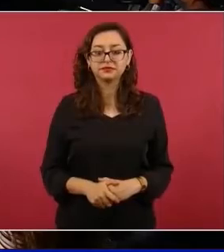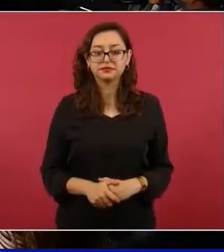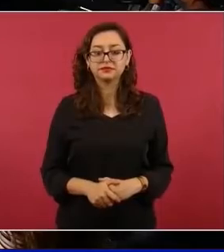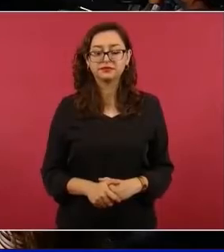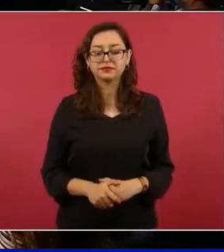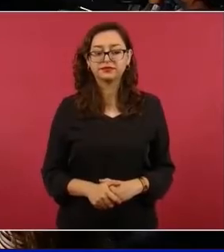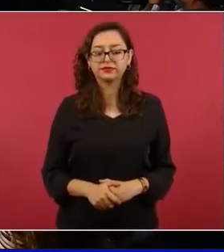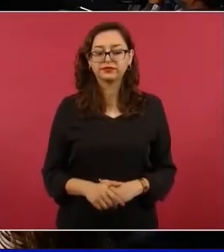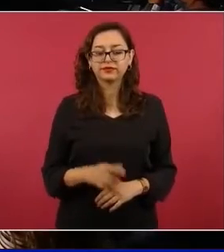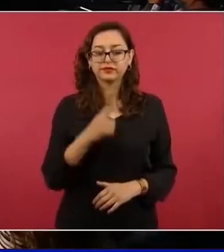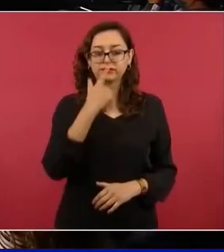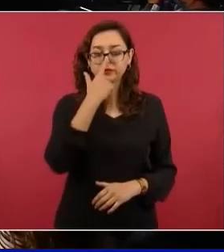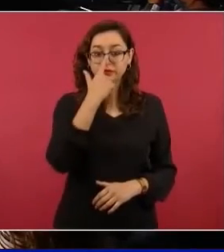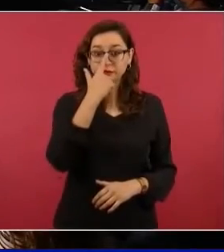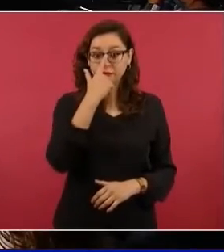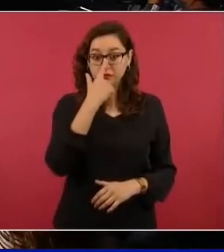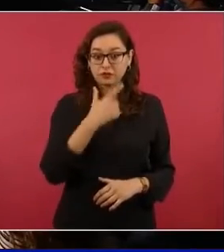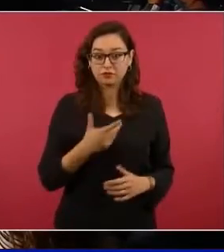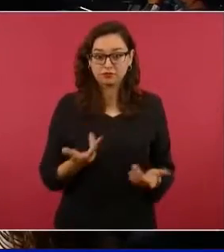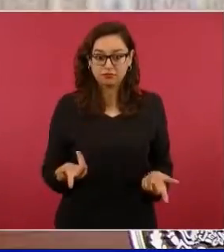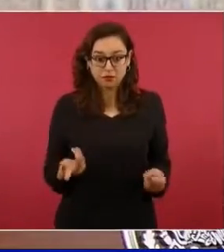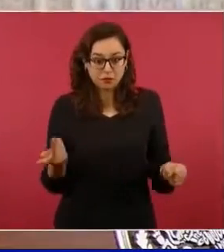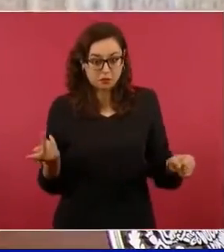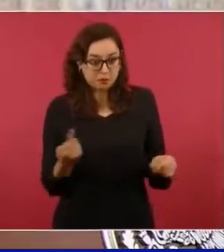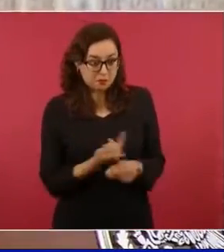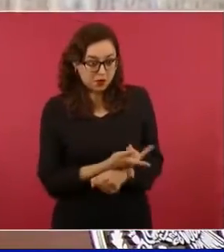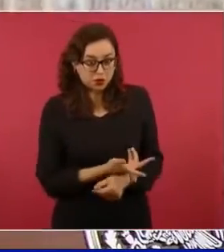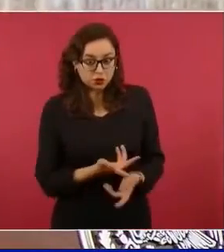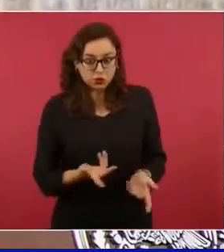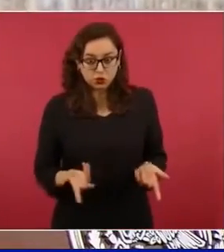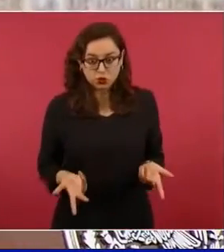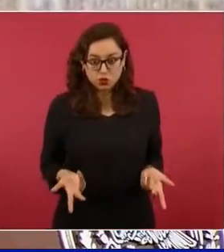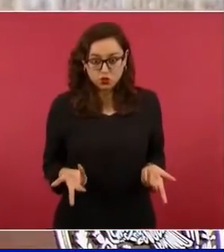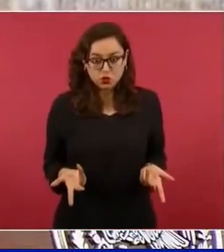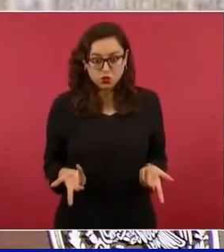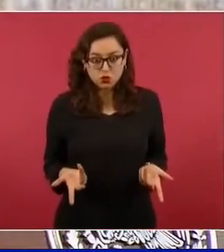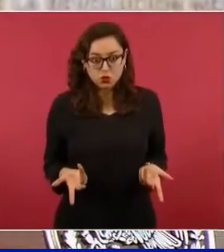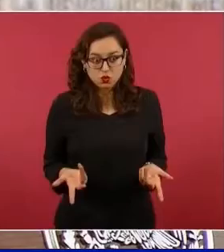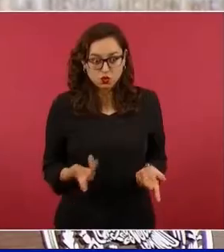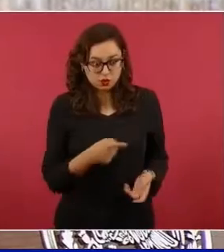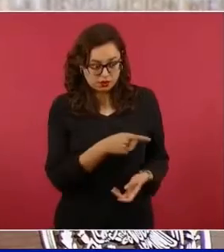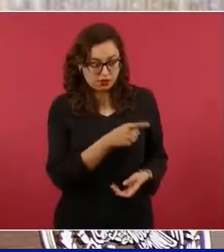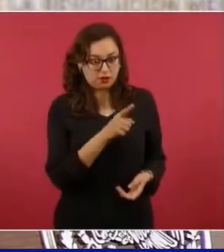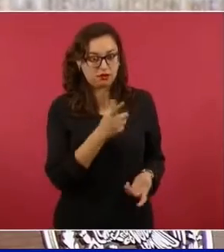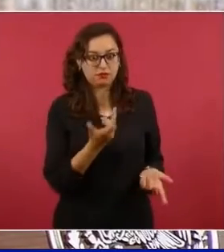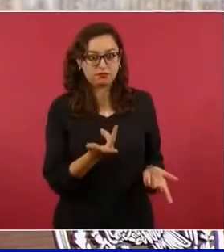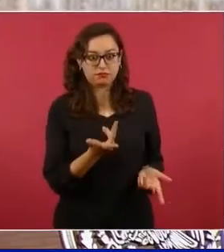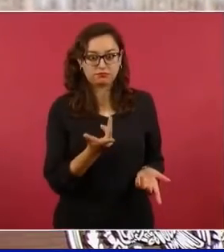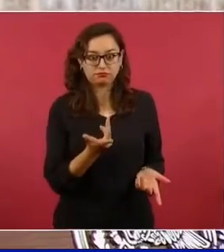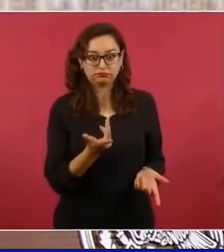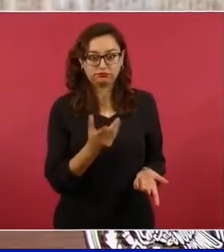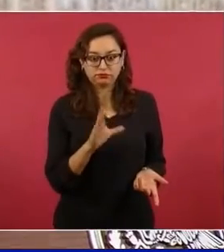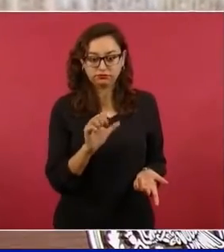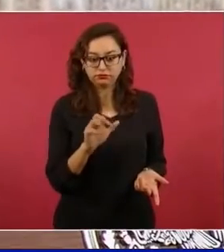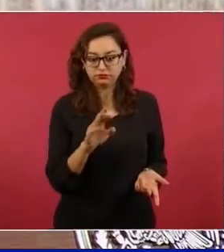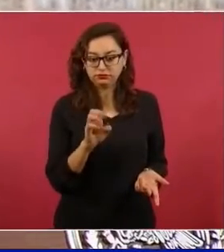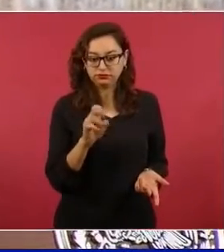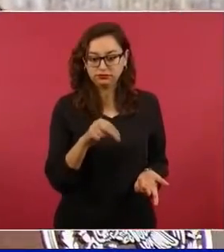Y se suponía que era un opinador